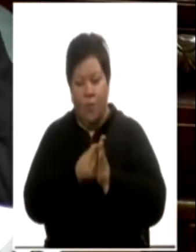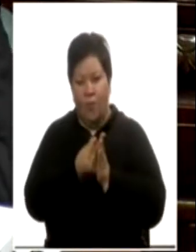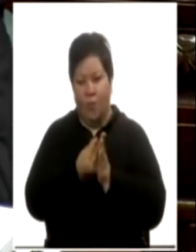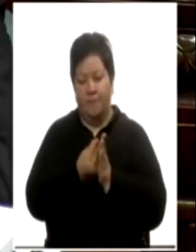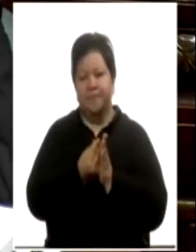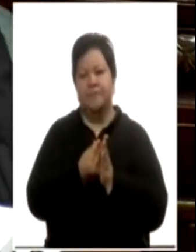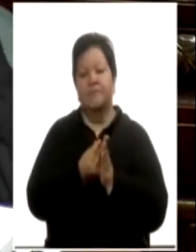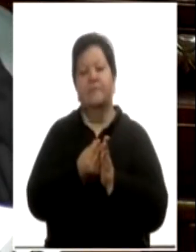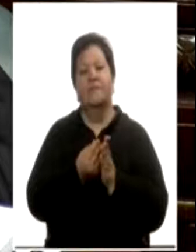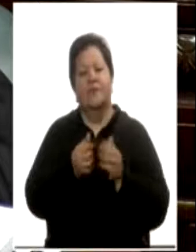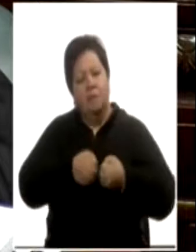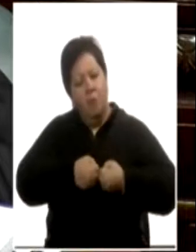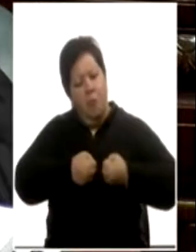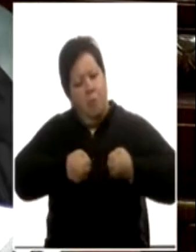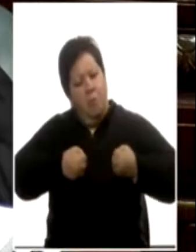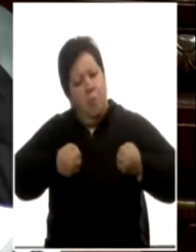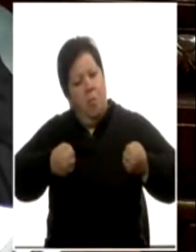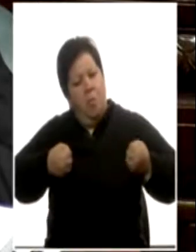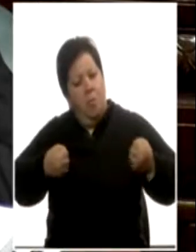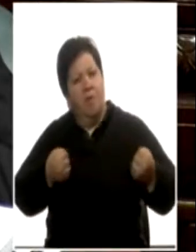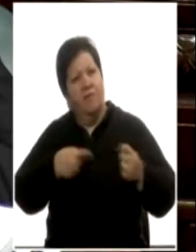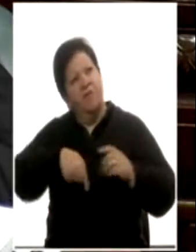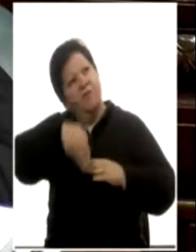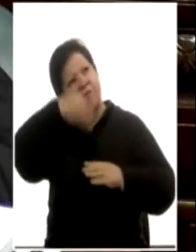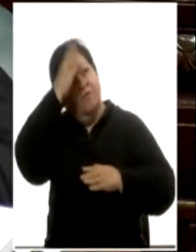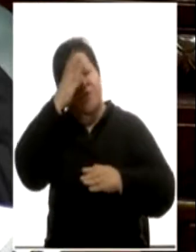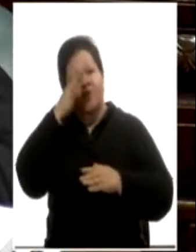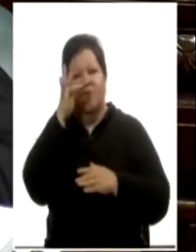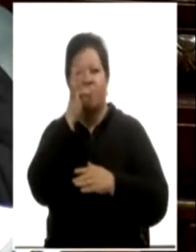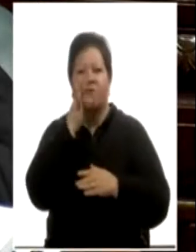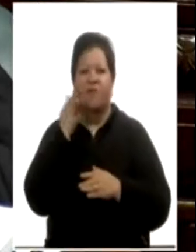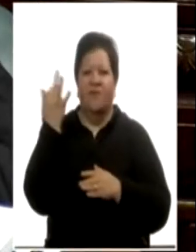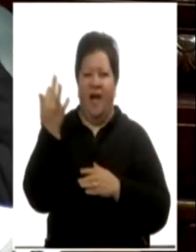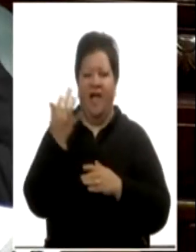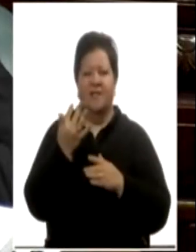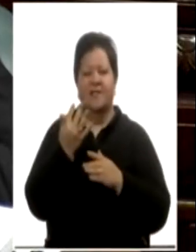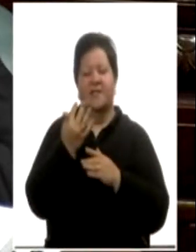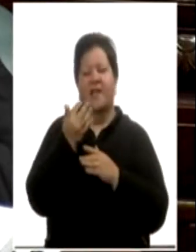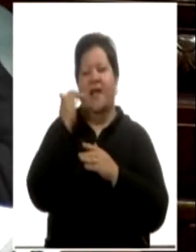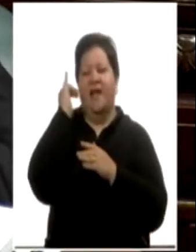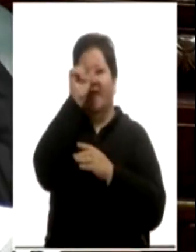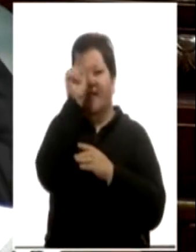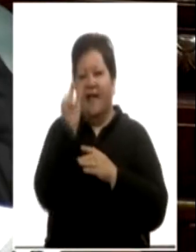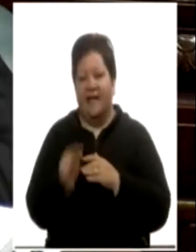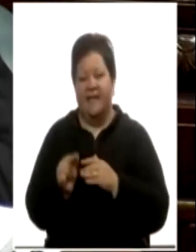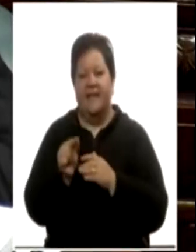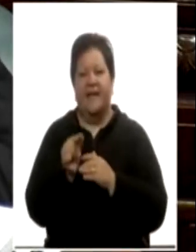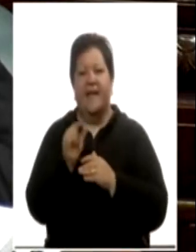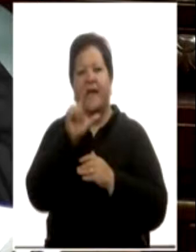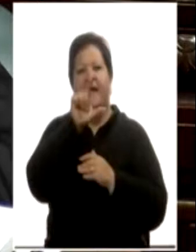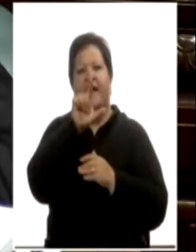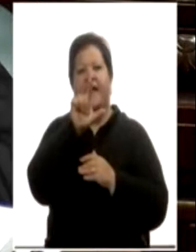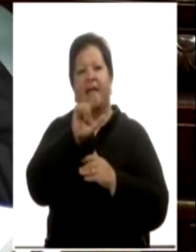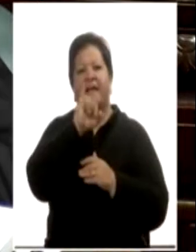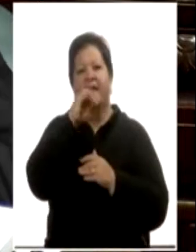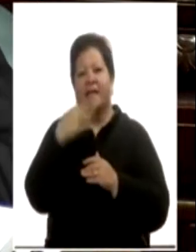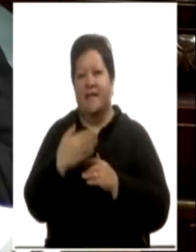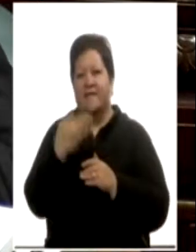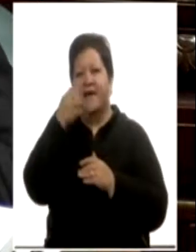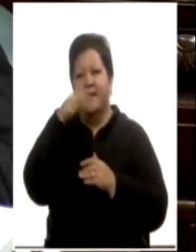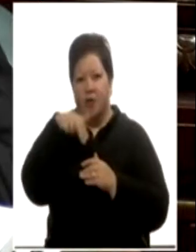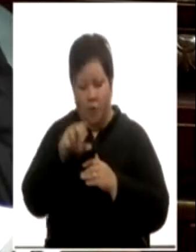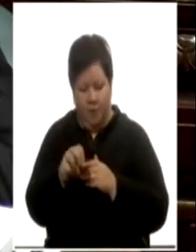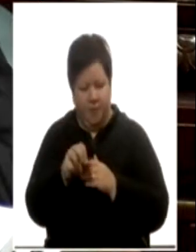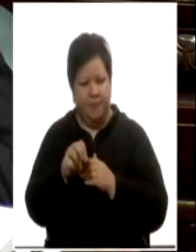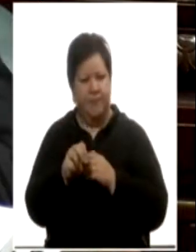Amplió sus estudios de escultura en Francia, Italia y el Líbano. Ganó la beca municipal Carlos María